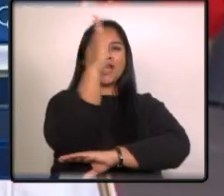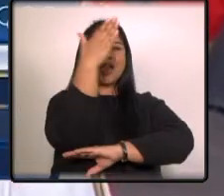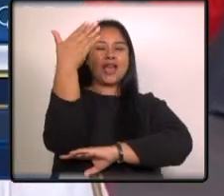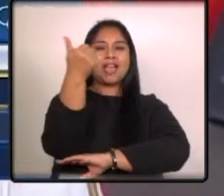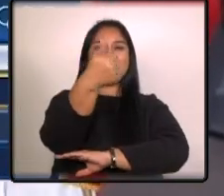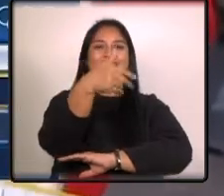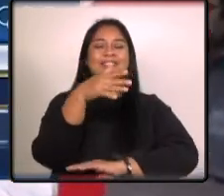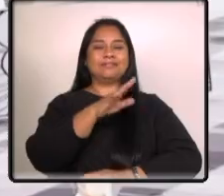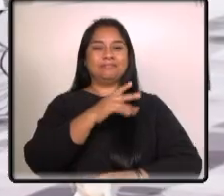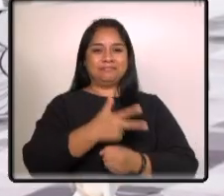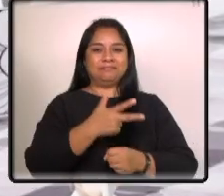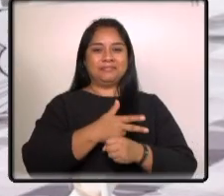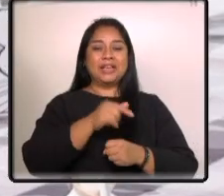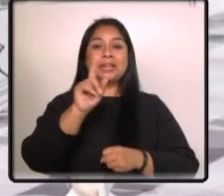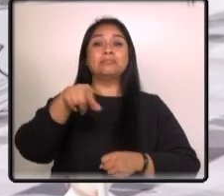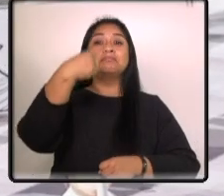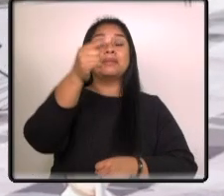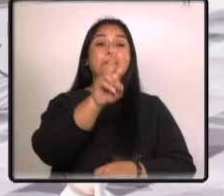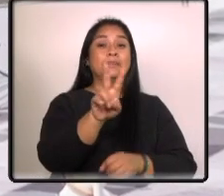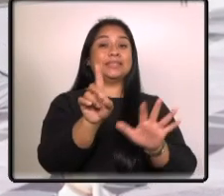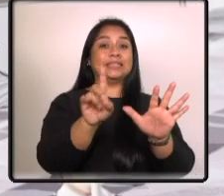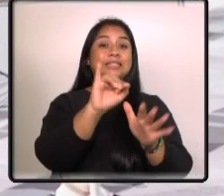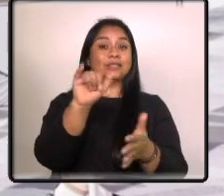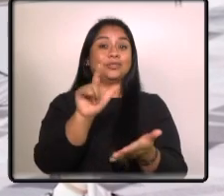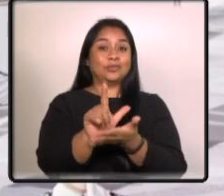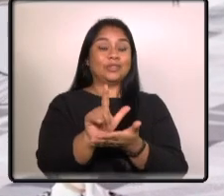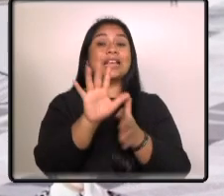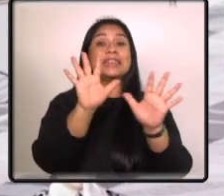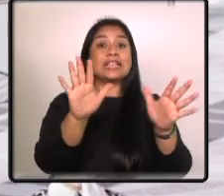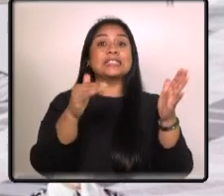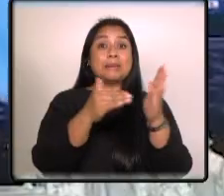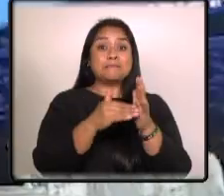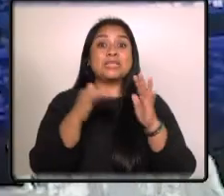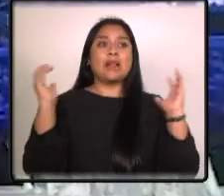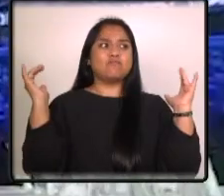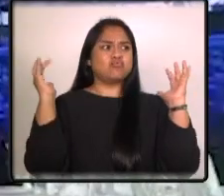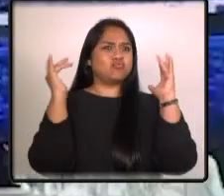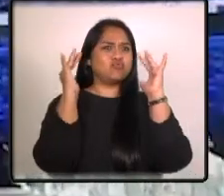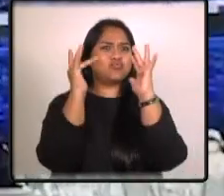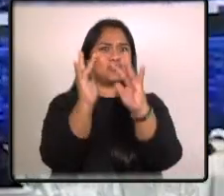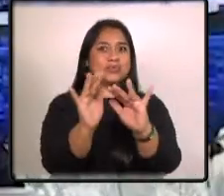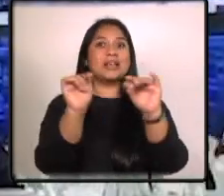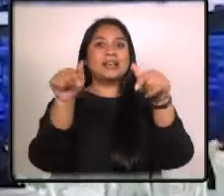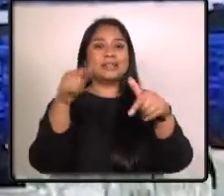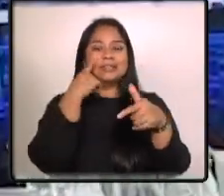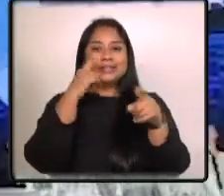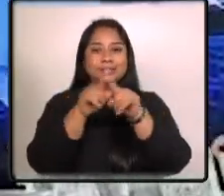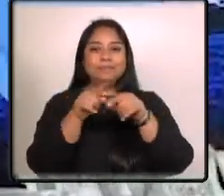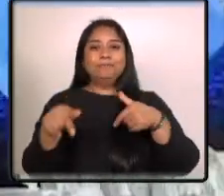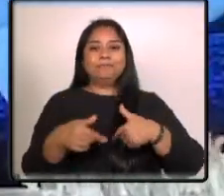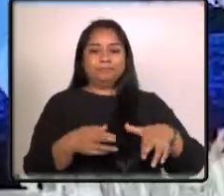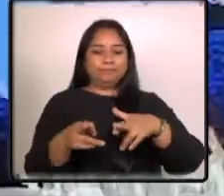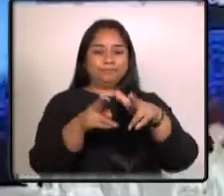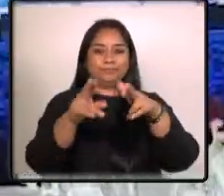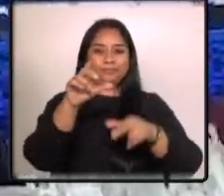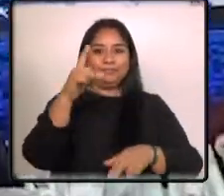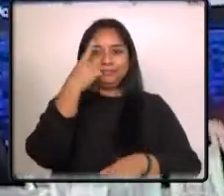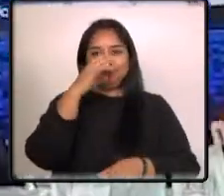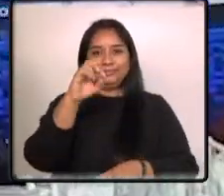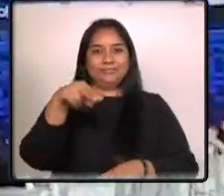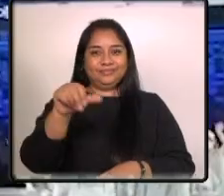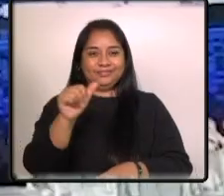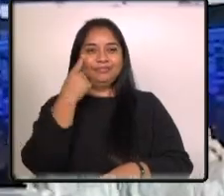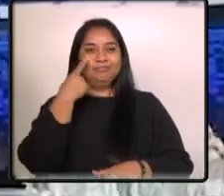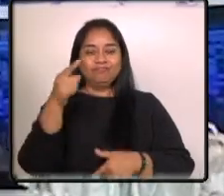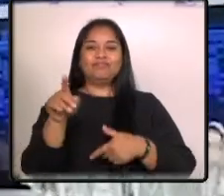26 de julio cuando más de 10 mil atletas de todo el mundo desfilen por el río Sena en la inauguración de